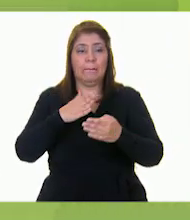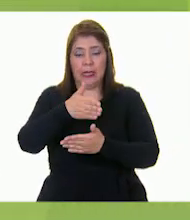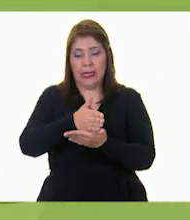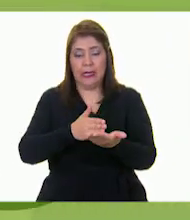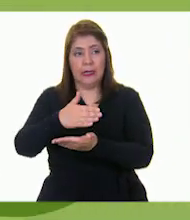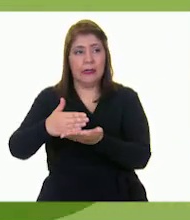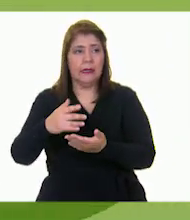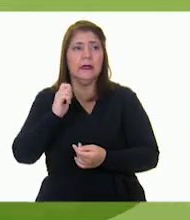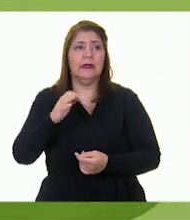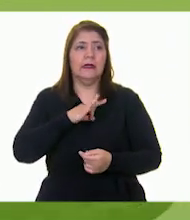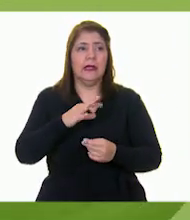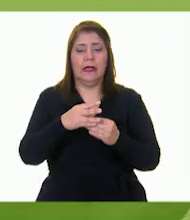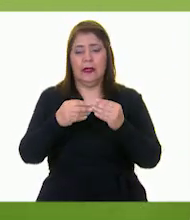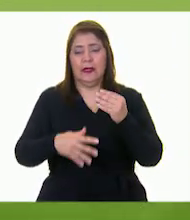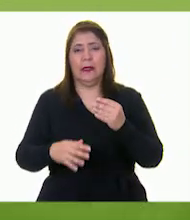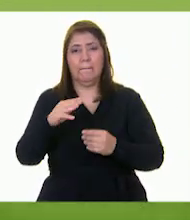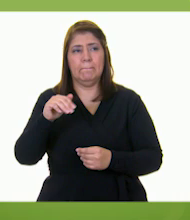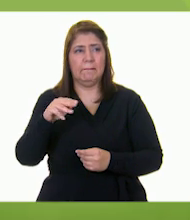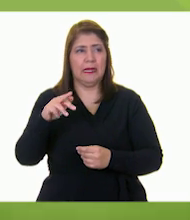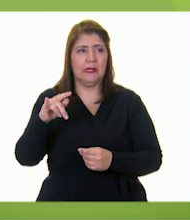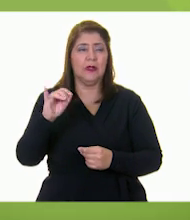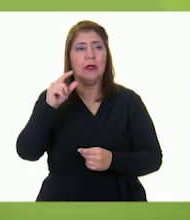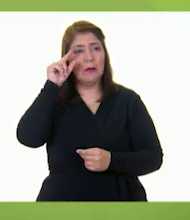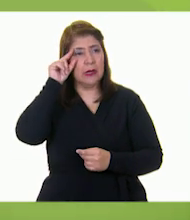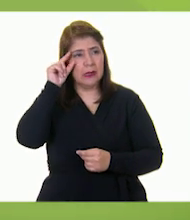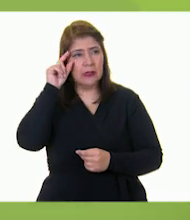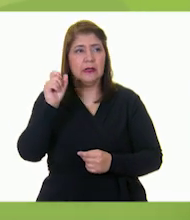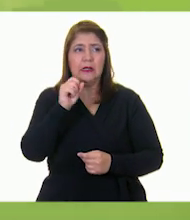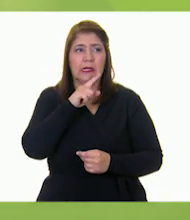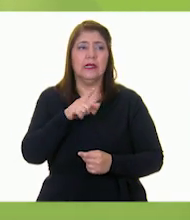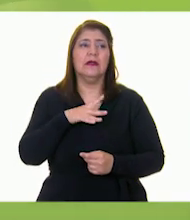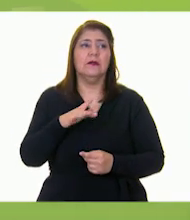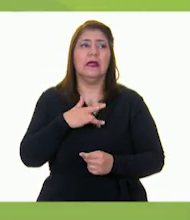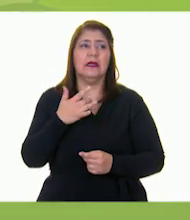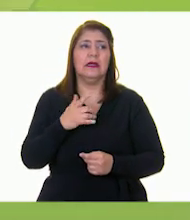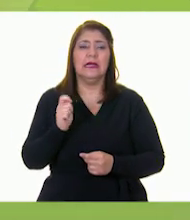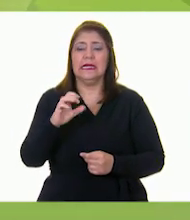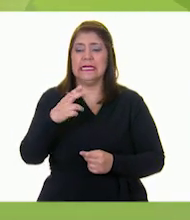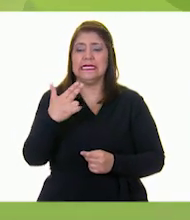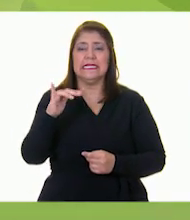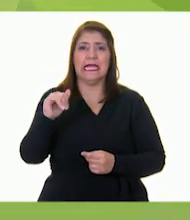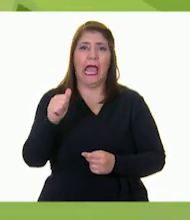de maranto, una cucharada de almendras y media cucharadita de chía.